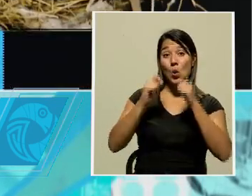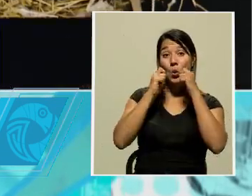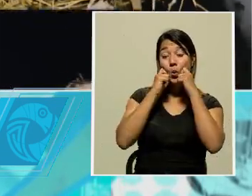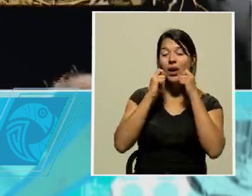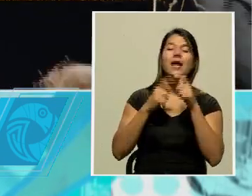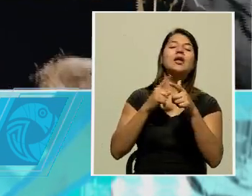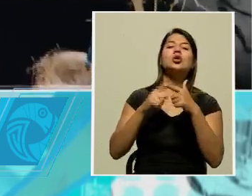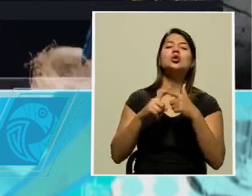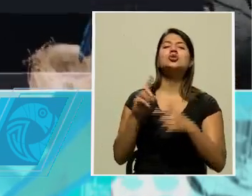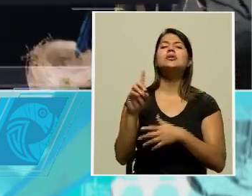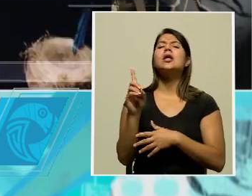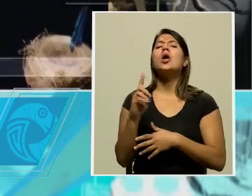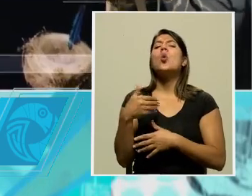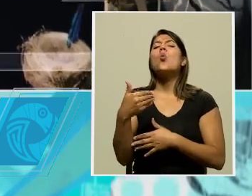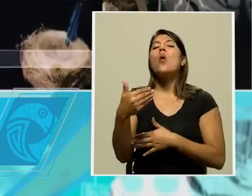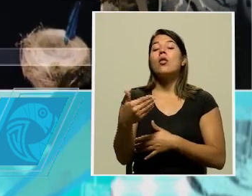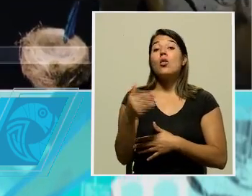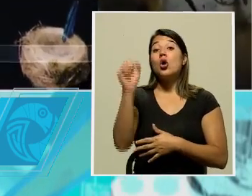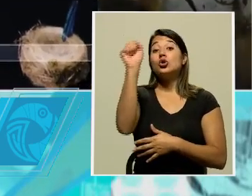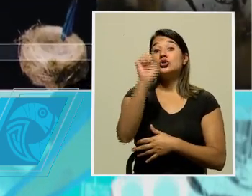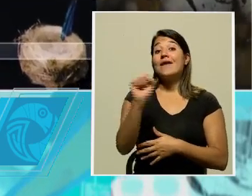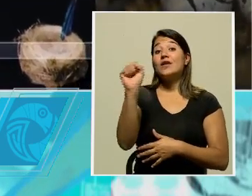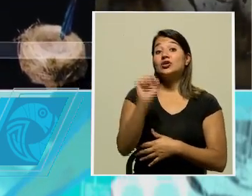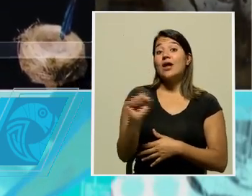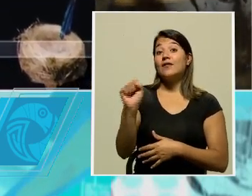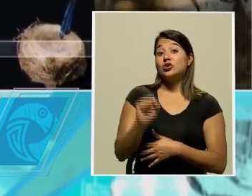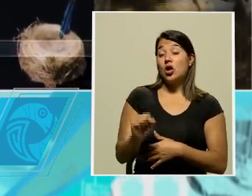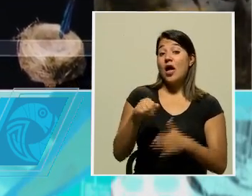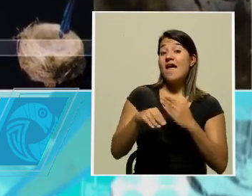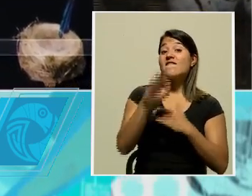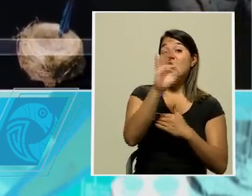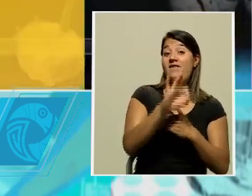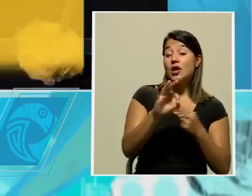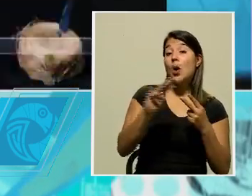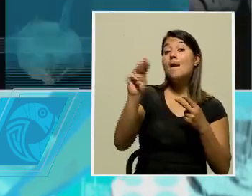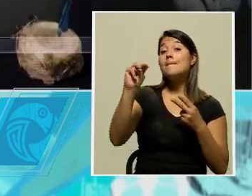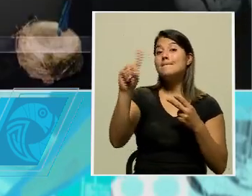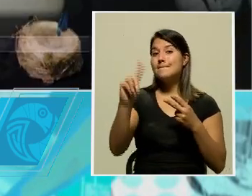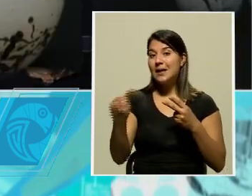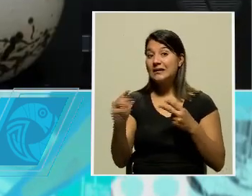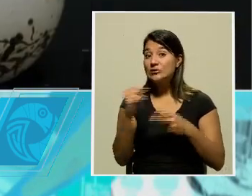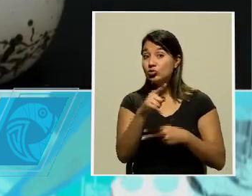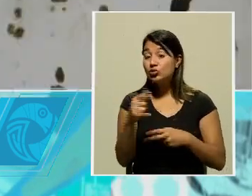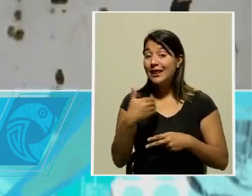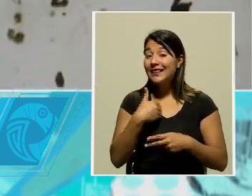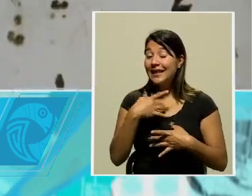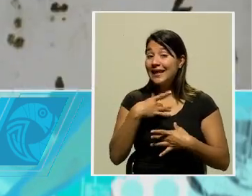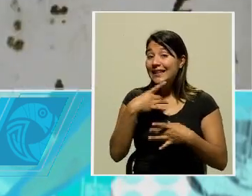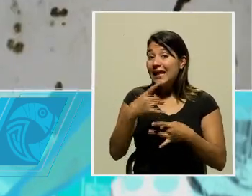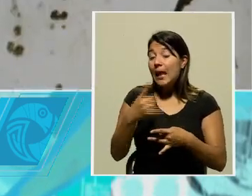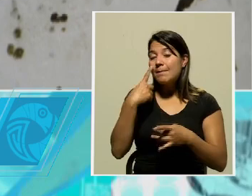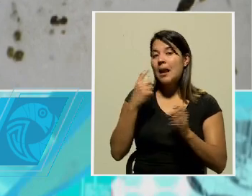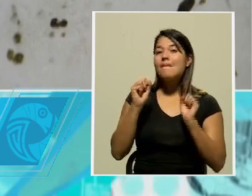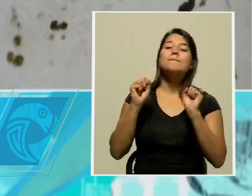se va a realizar todos los sábados de febrero y de marzo. Y los interesados en poder